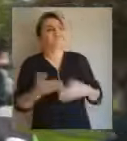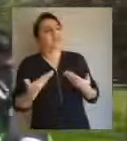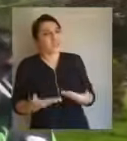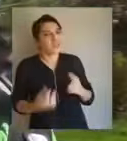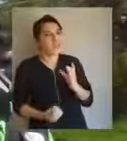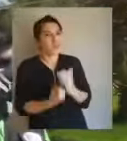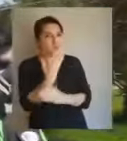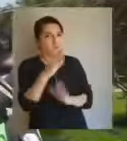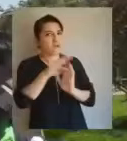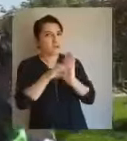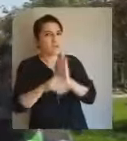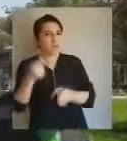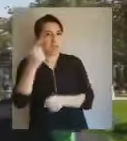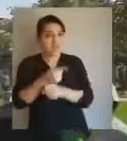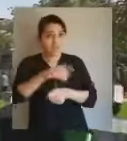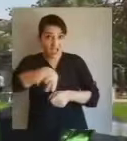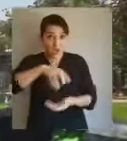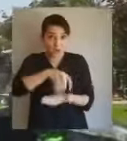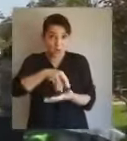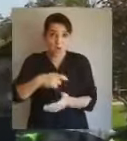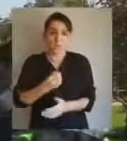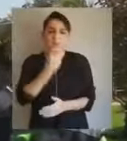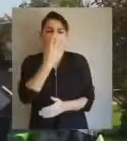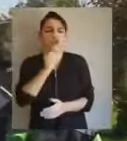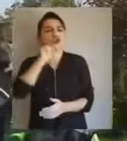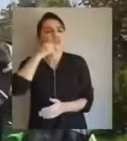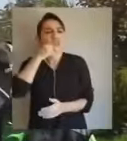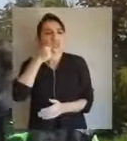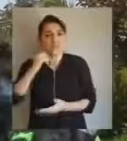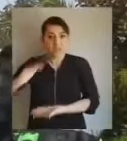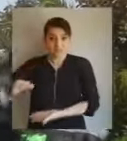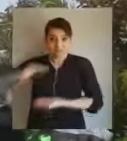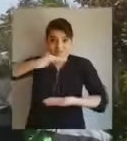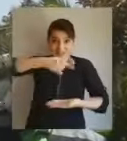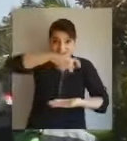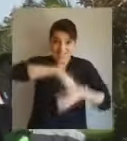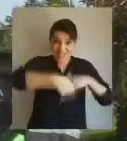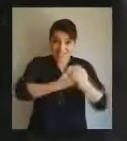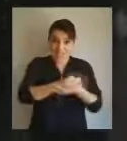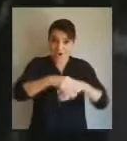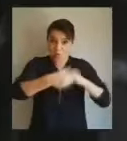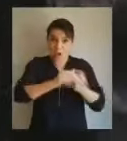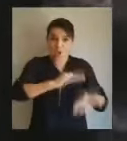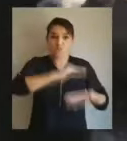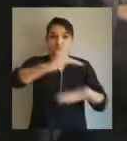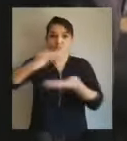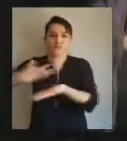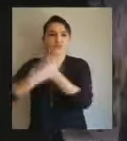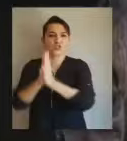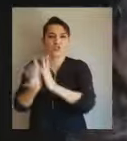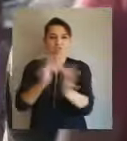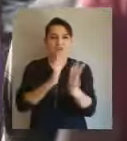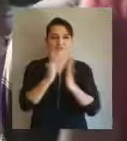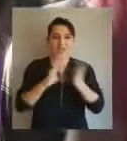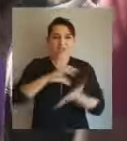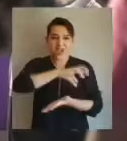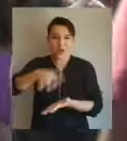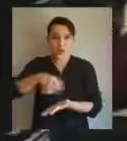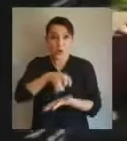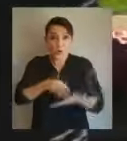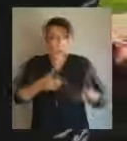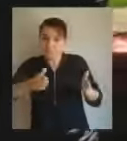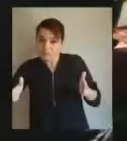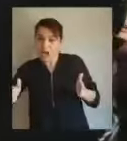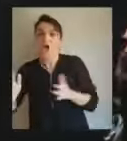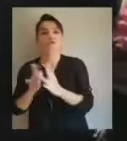Esta es una nueva medida que hemos tomado en la comuna y que consiste en la instalación de lavaderos de mano en todas las ferias de la comuna. Vamos